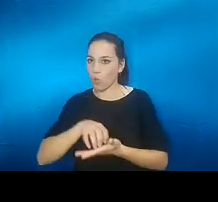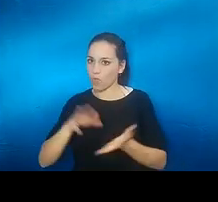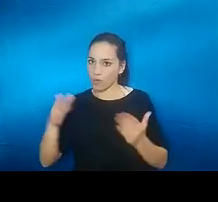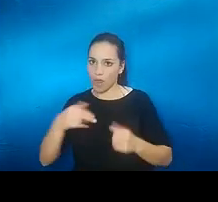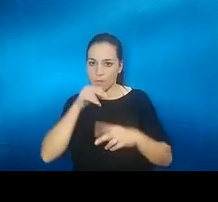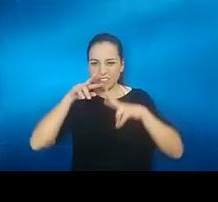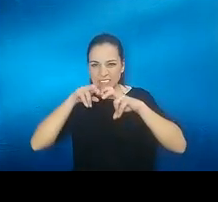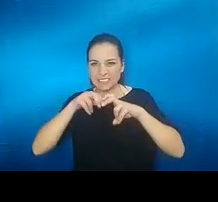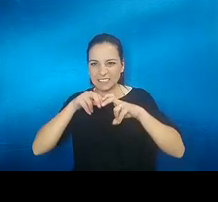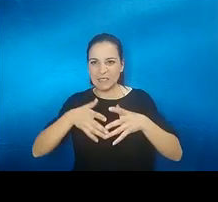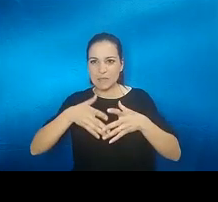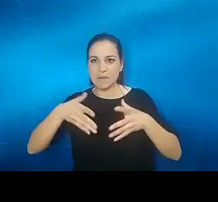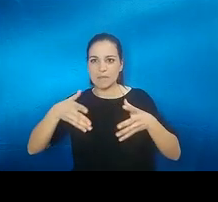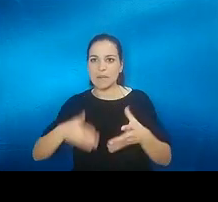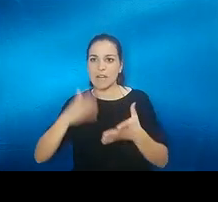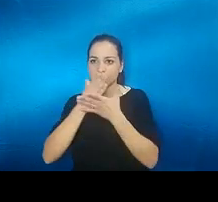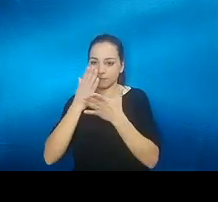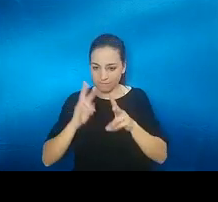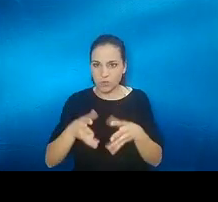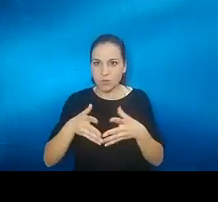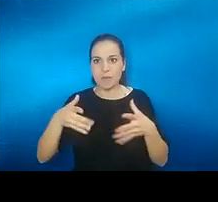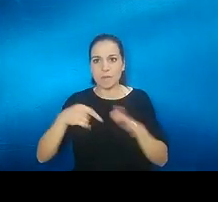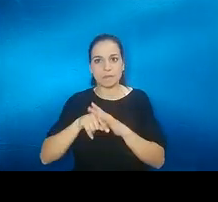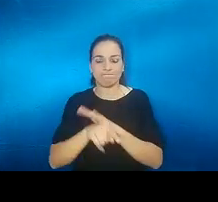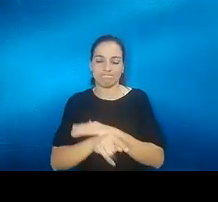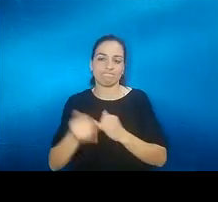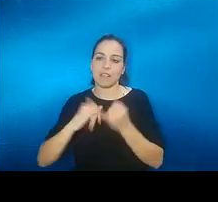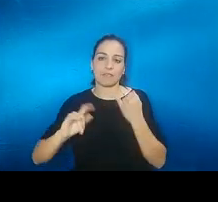estudios y más escuelas sobre implantes olfatorios